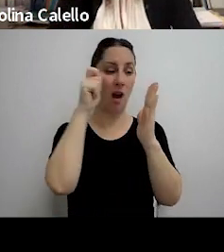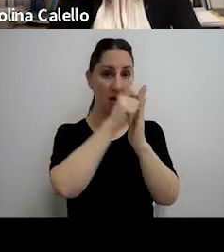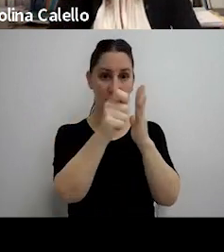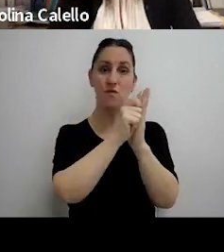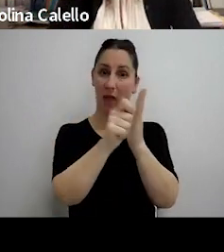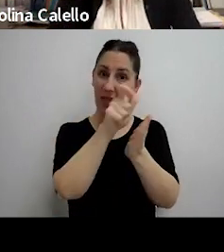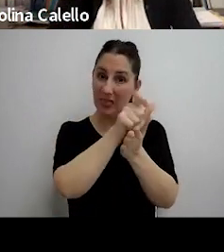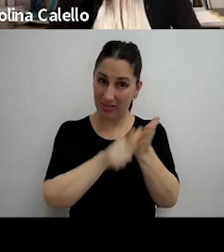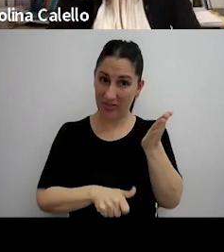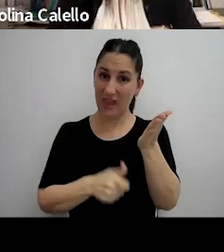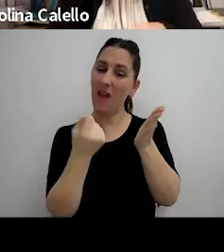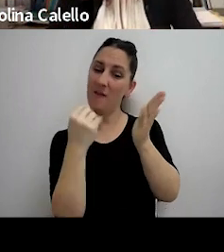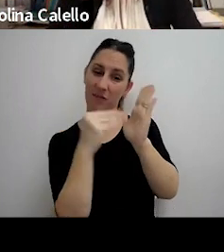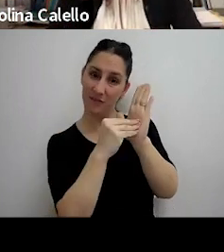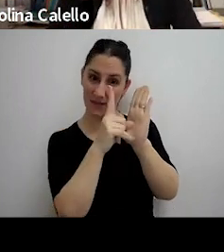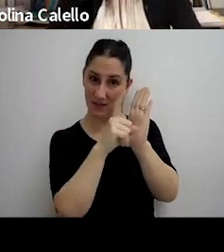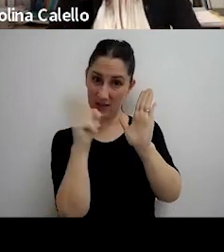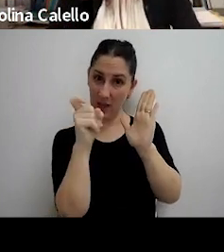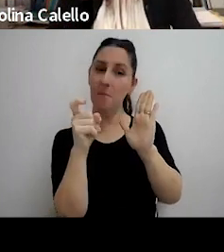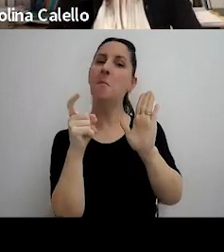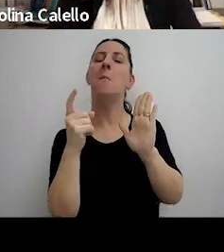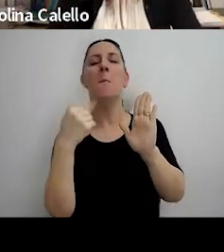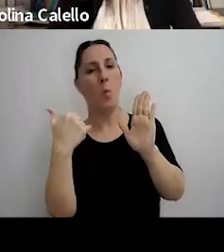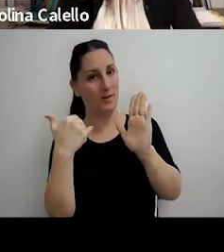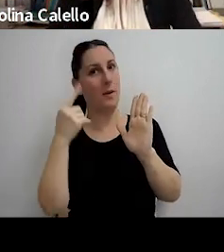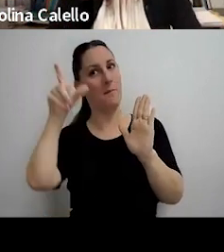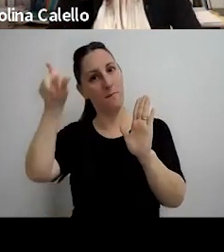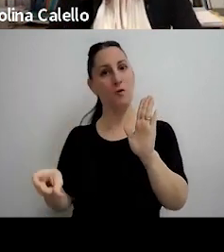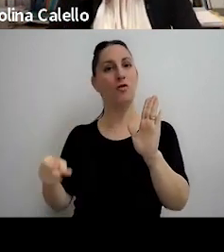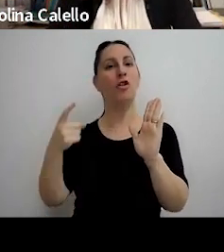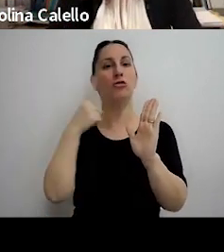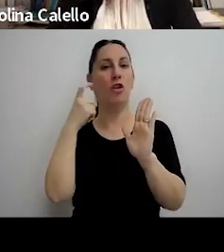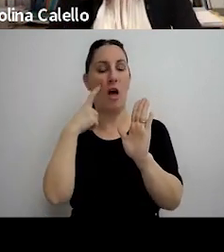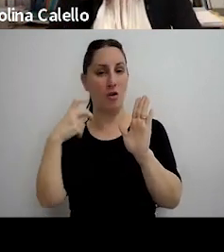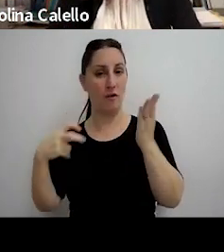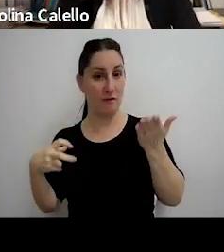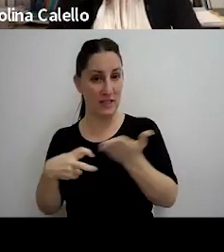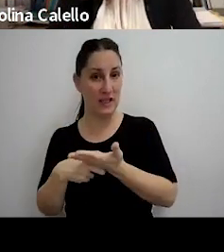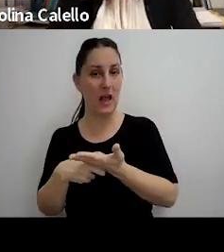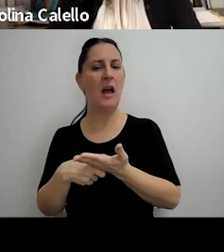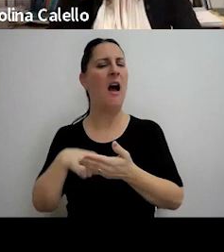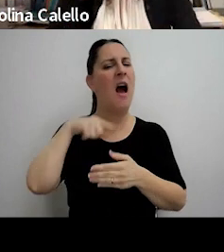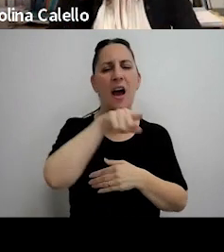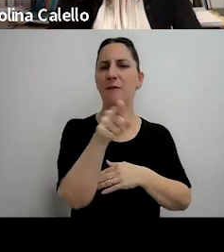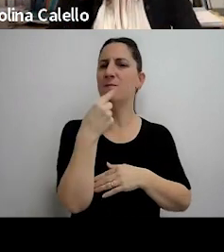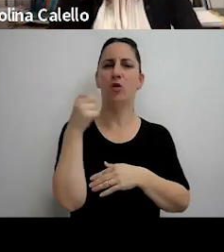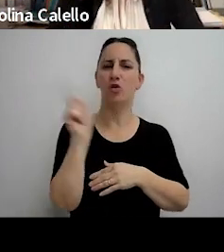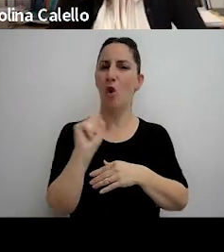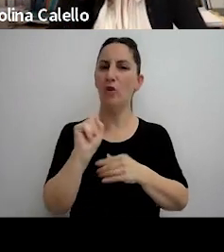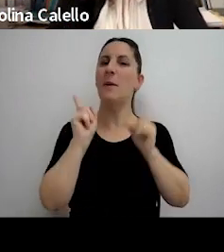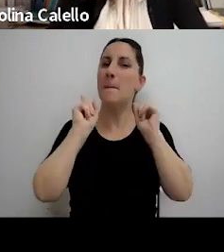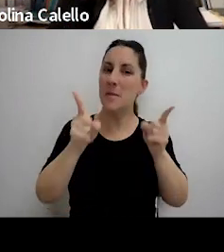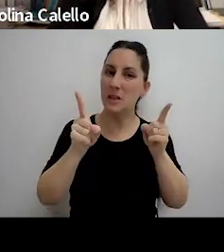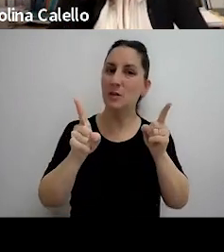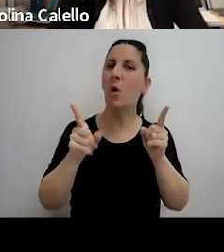ticket de la suma de 100 emitido presuntamente por el controlador fiscal no se indica que el mismo se corresponda con